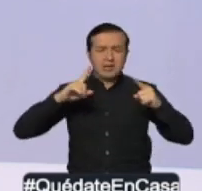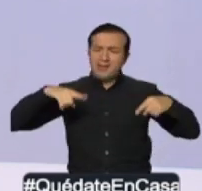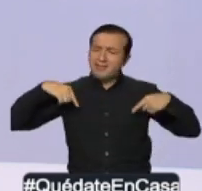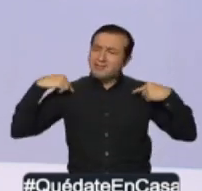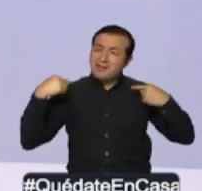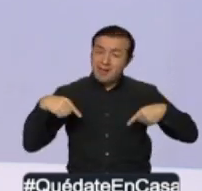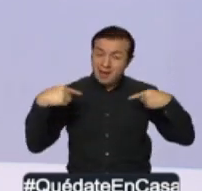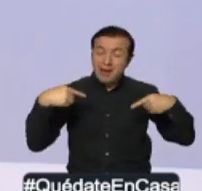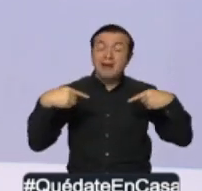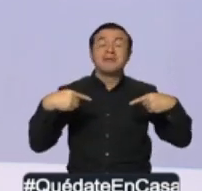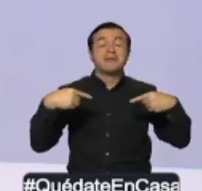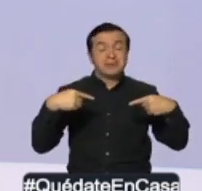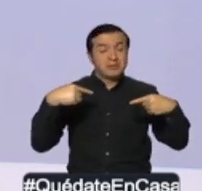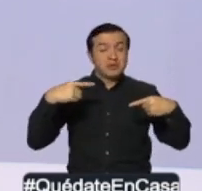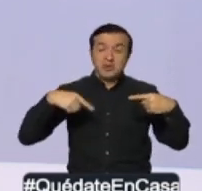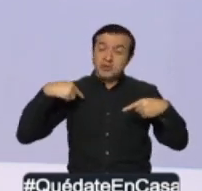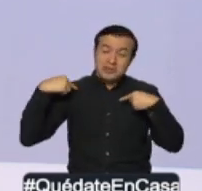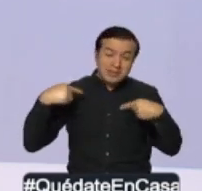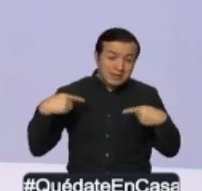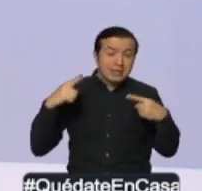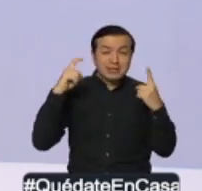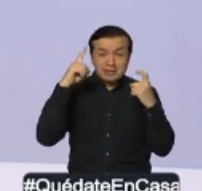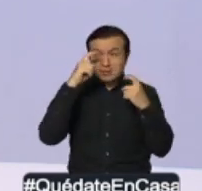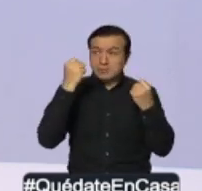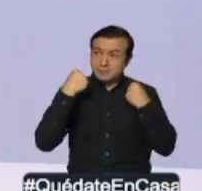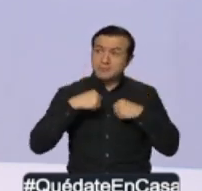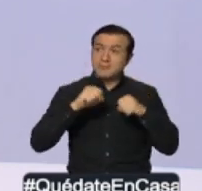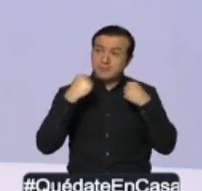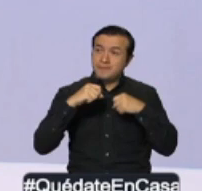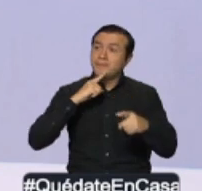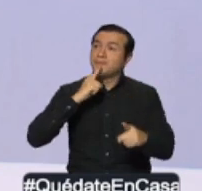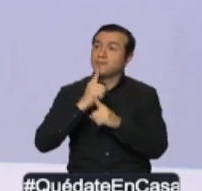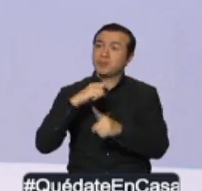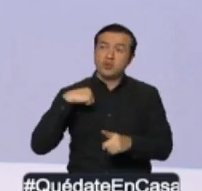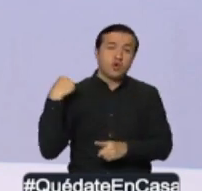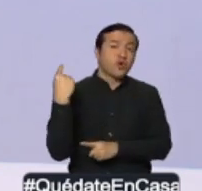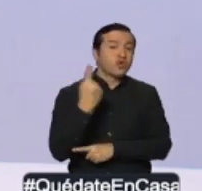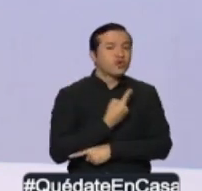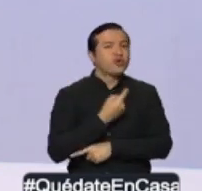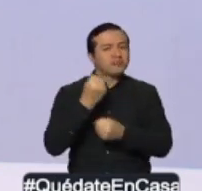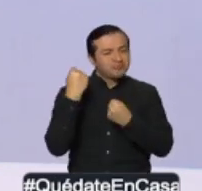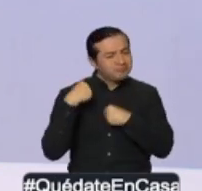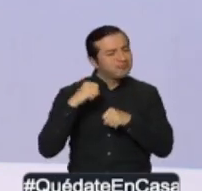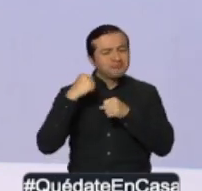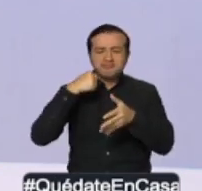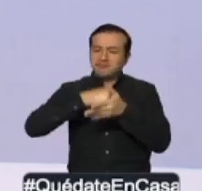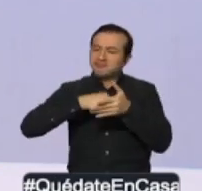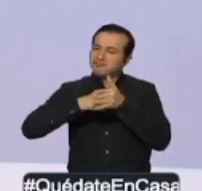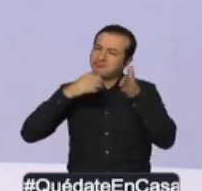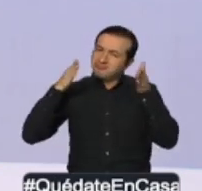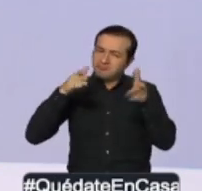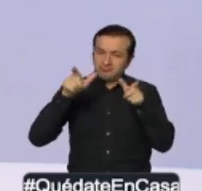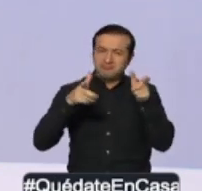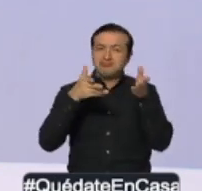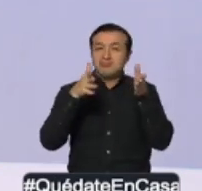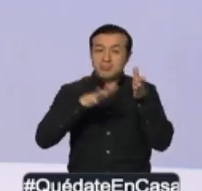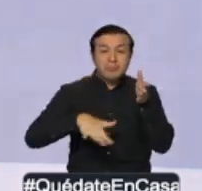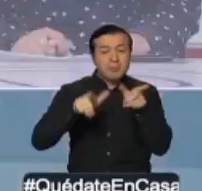es un desafío y todos los días seguiremos dando nuestro mejor esfuerzo por la ciudadanía.